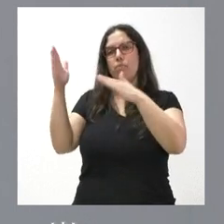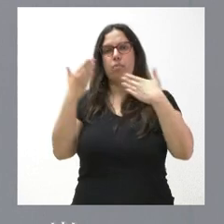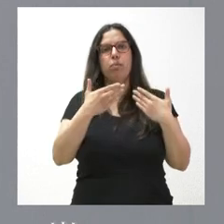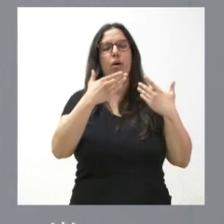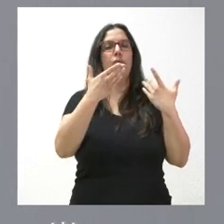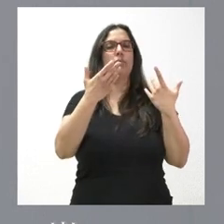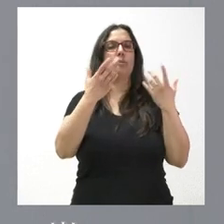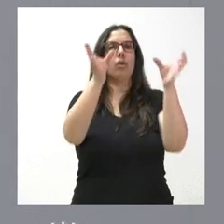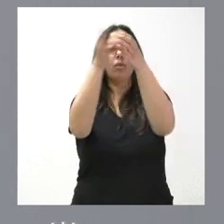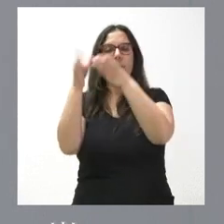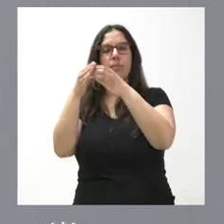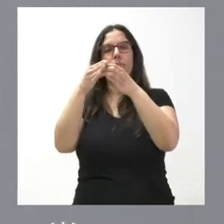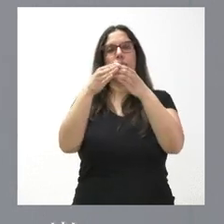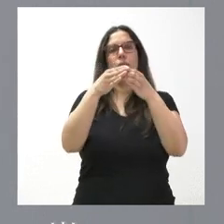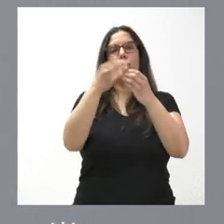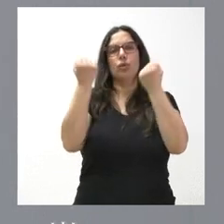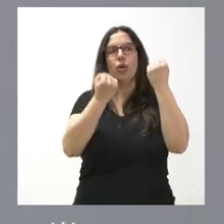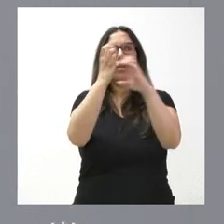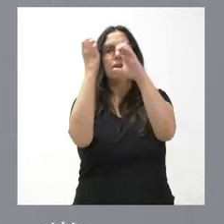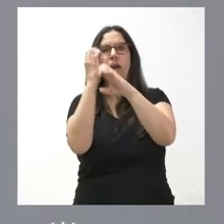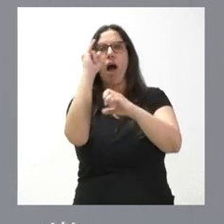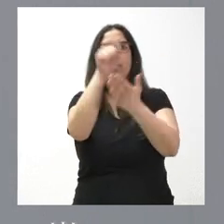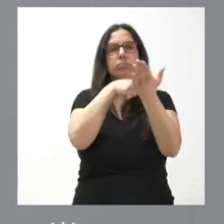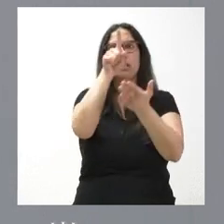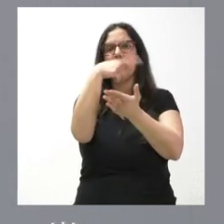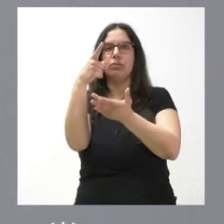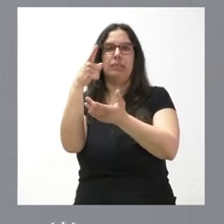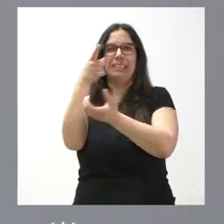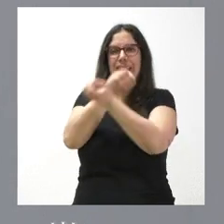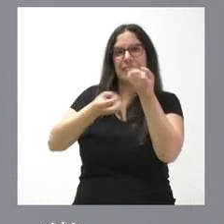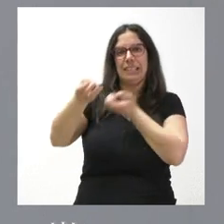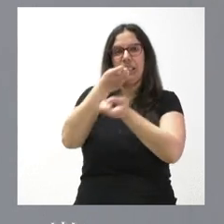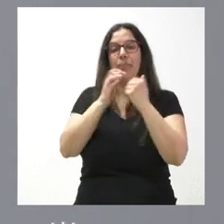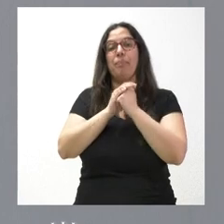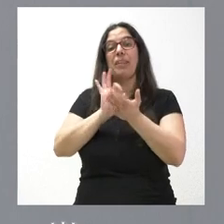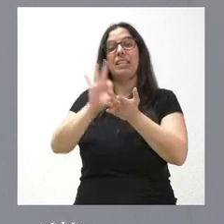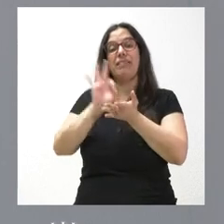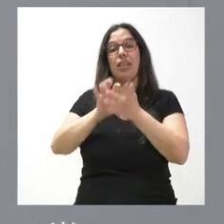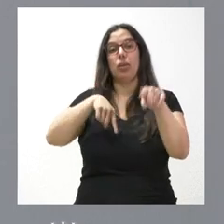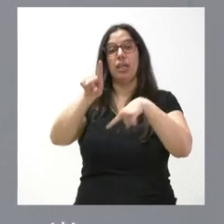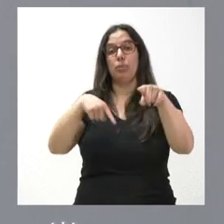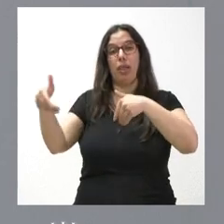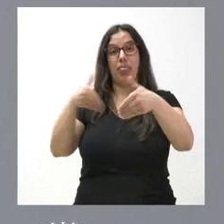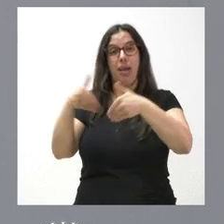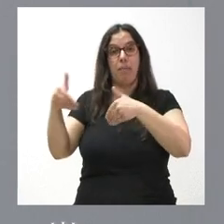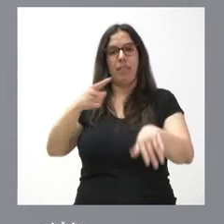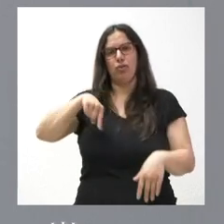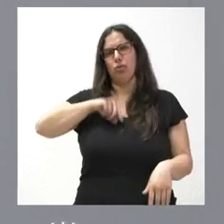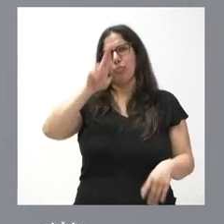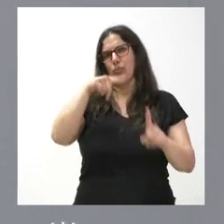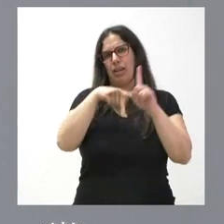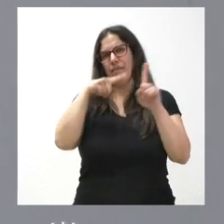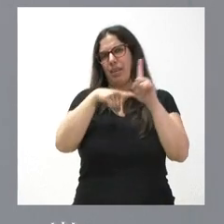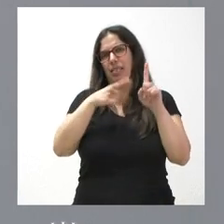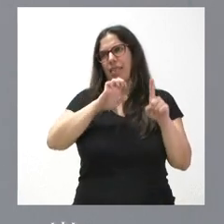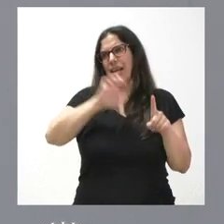en los vehículos que realizan este servicio de transporte. El servicio de transporte a la demanda, del cual Castilla y León es referencia dentro del contexto